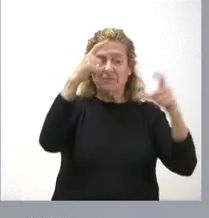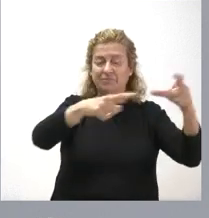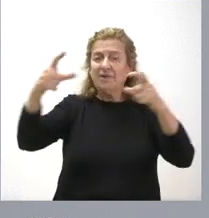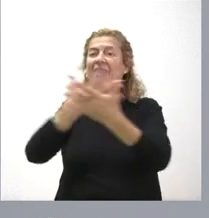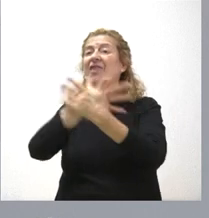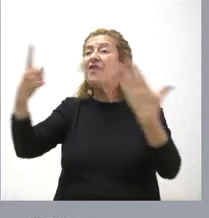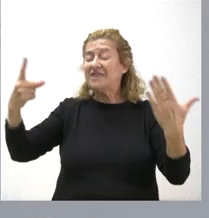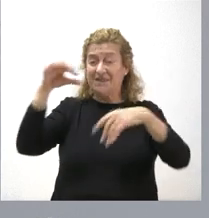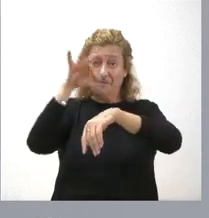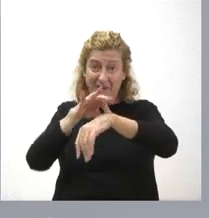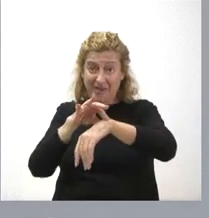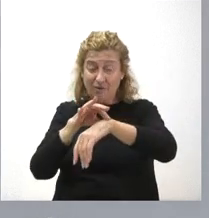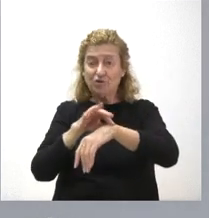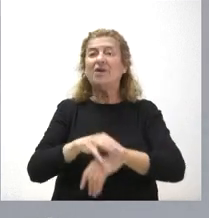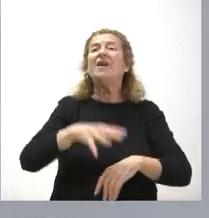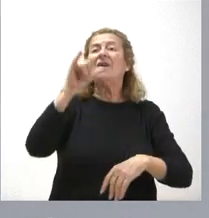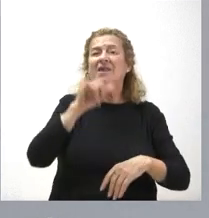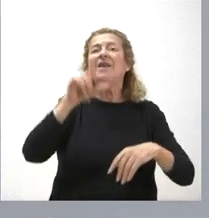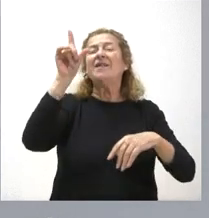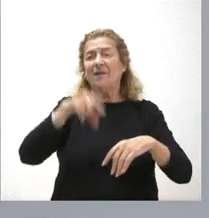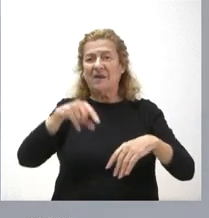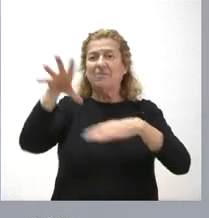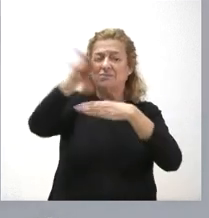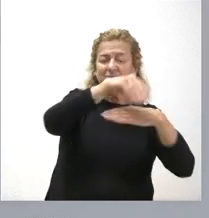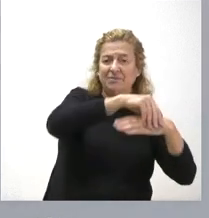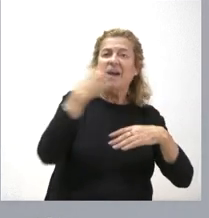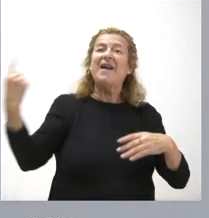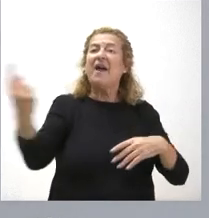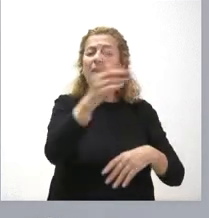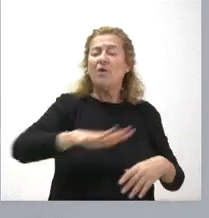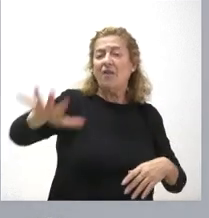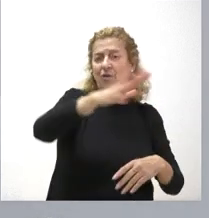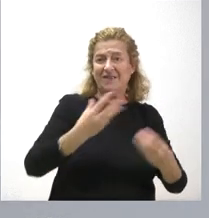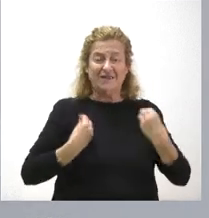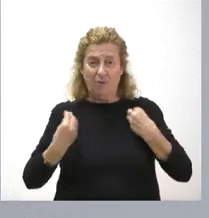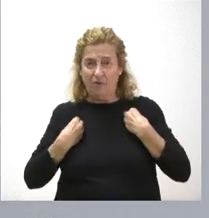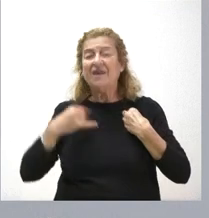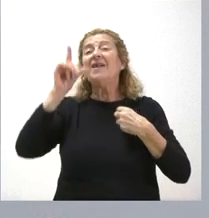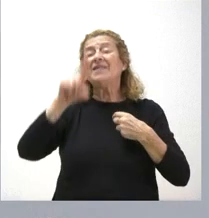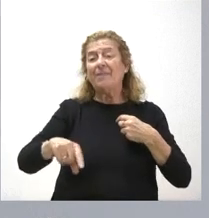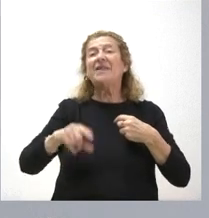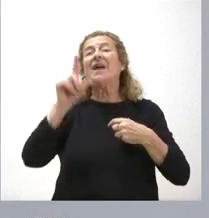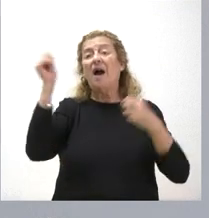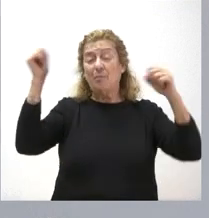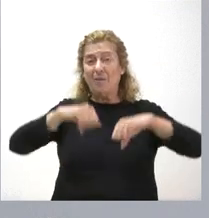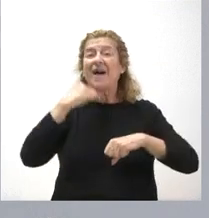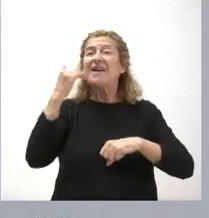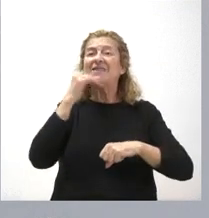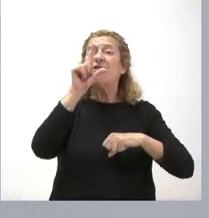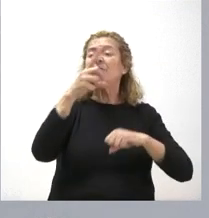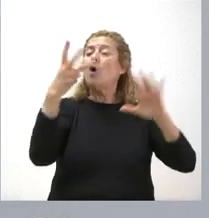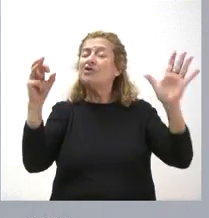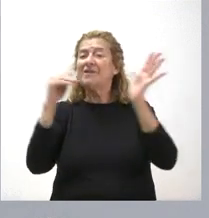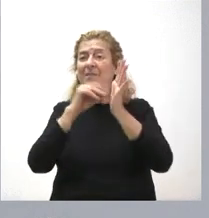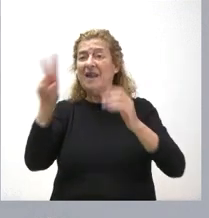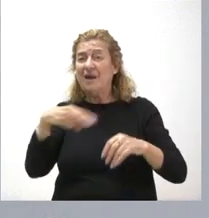atención primaria. Tiene usted la descripción de las que corresponden a cada una de estas áreas de salud. Y, finalmente, se aprueban casi 180.000 euros para intervenciones en